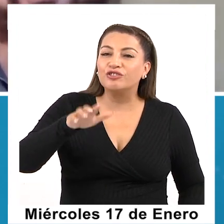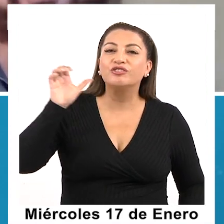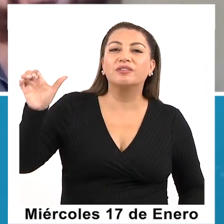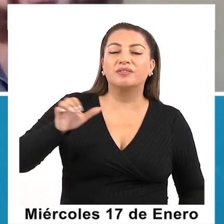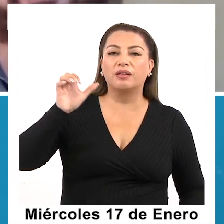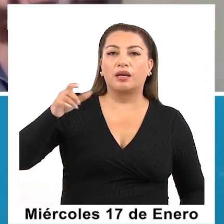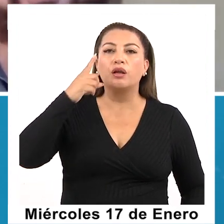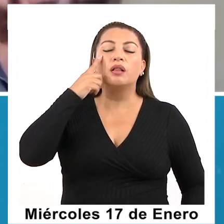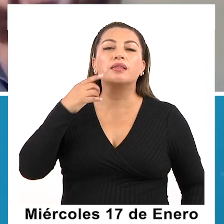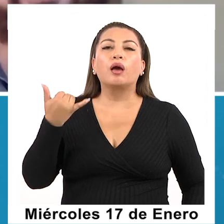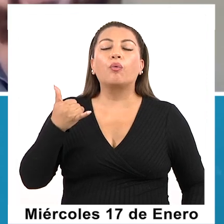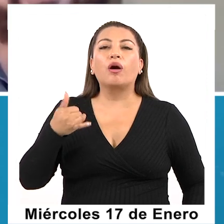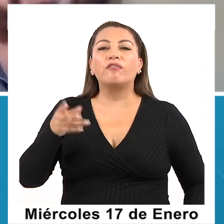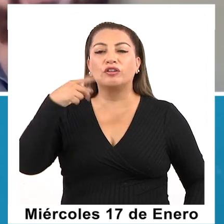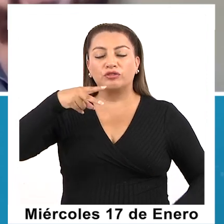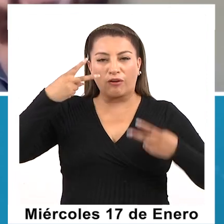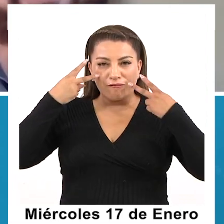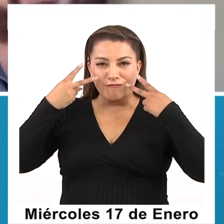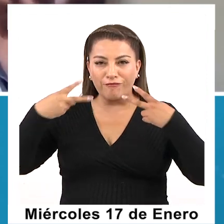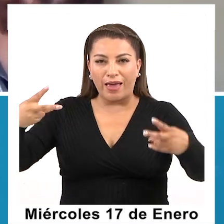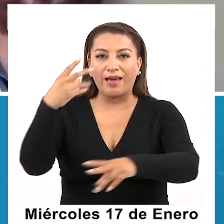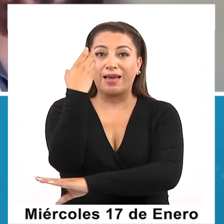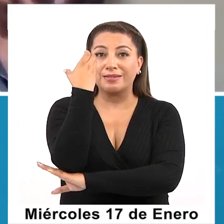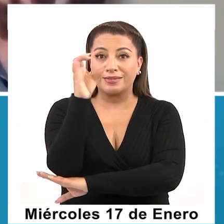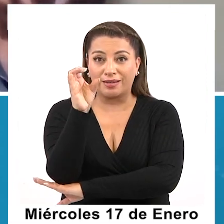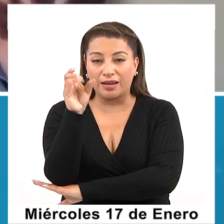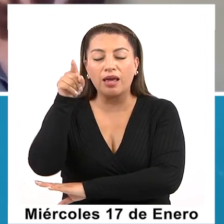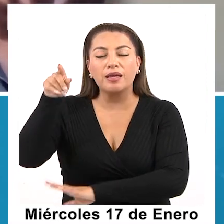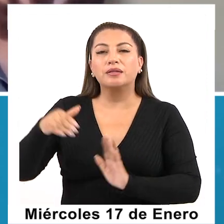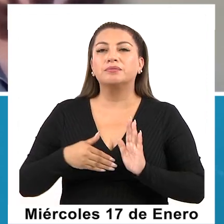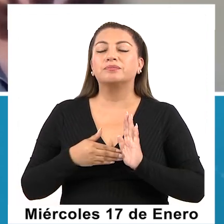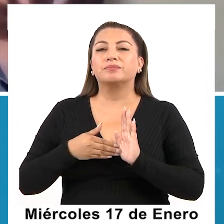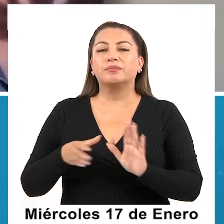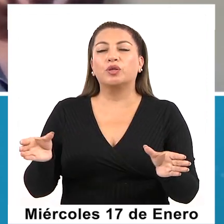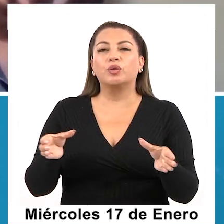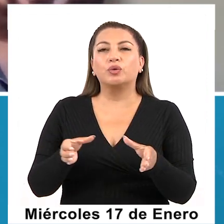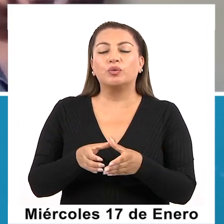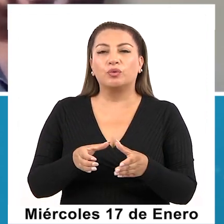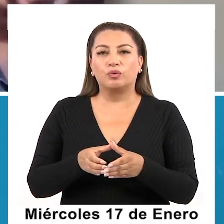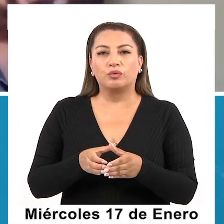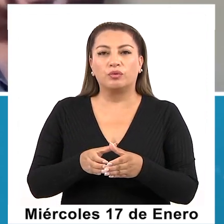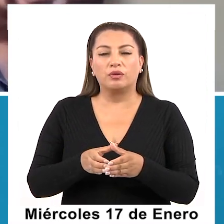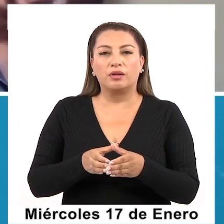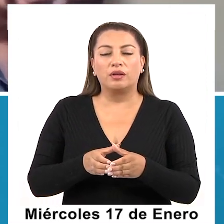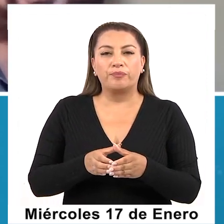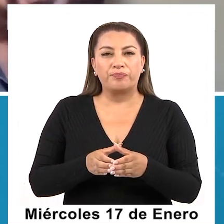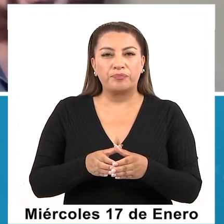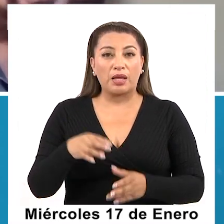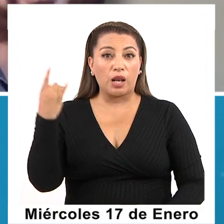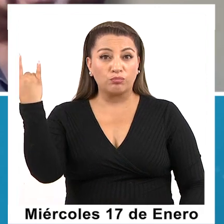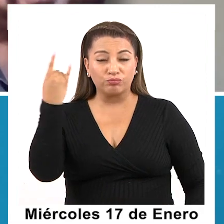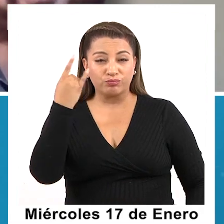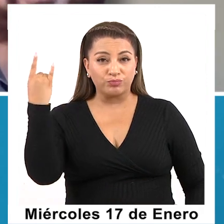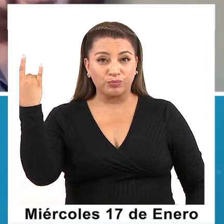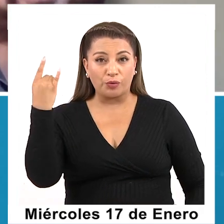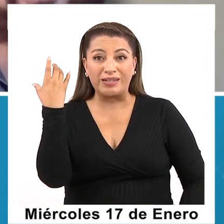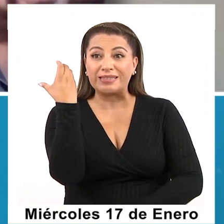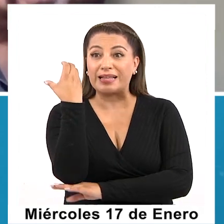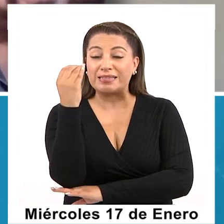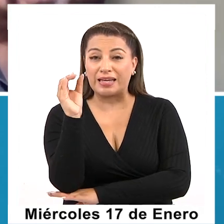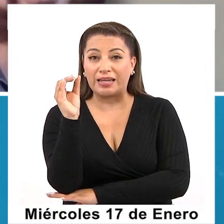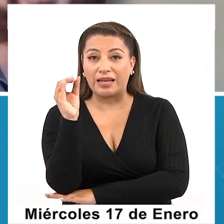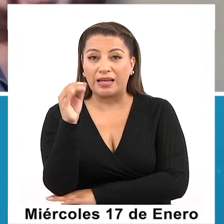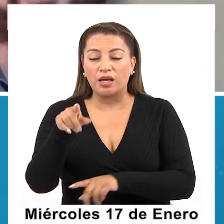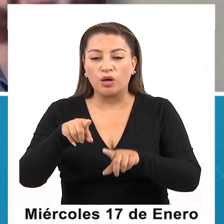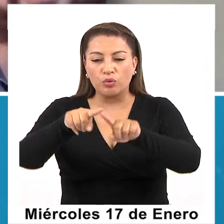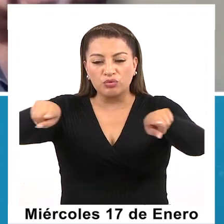día jueves de acá de Iquique, a La Serena, para presentarnos en el aula magna de la Universidad de La Serena,